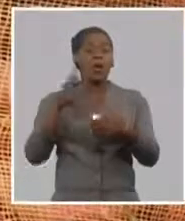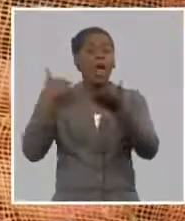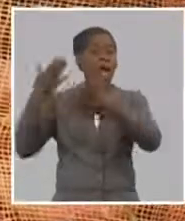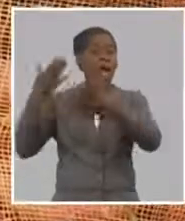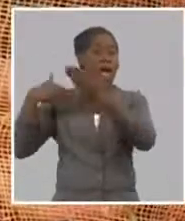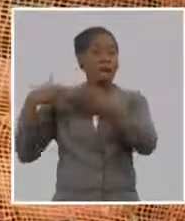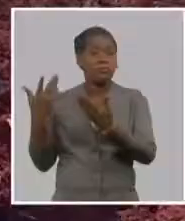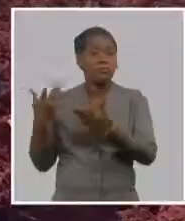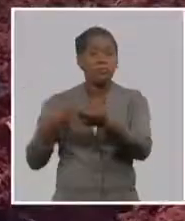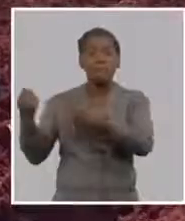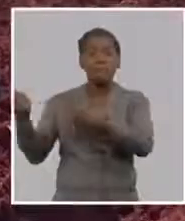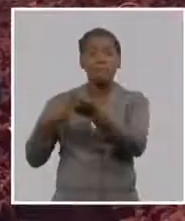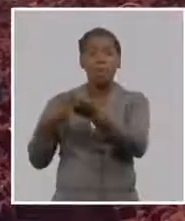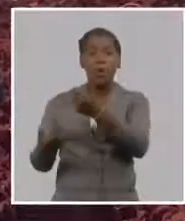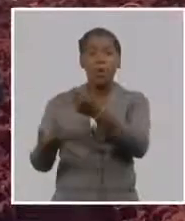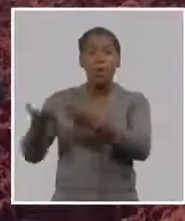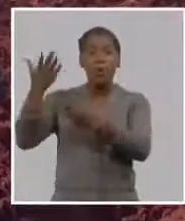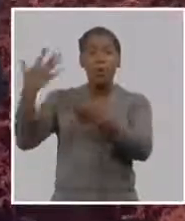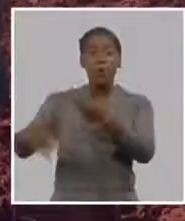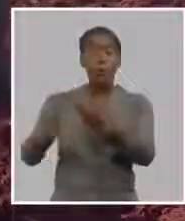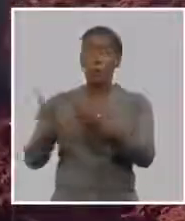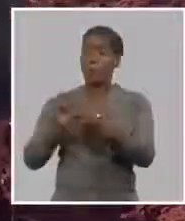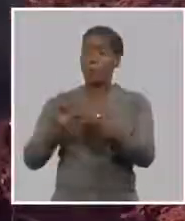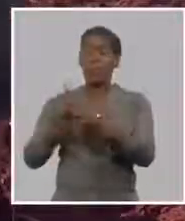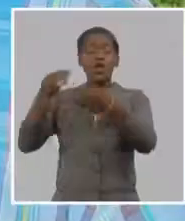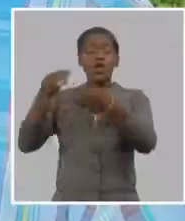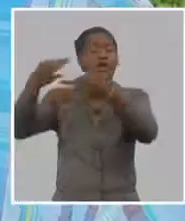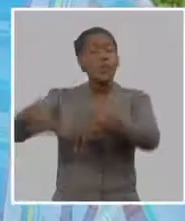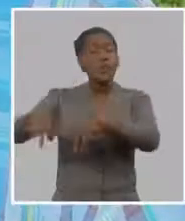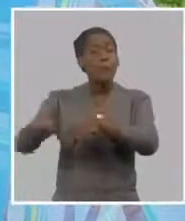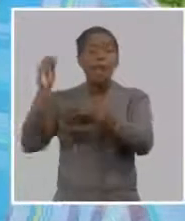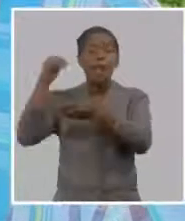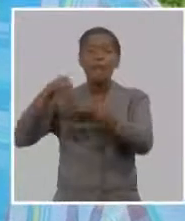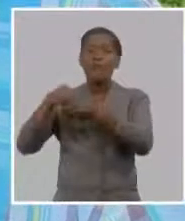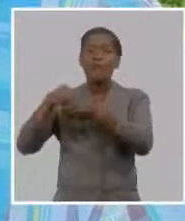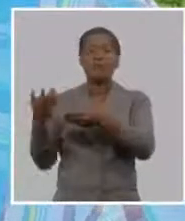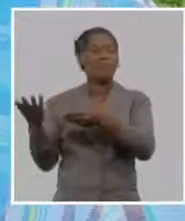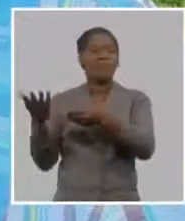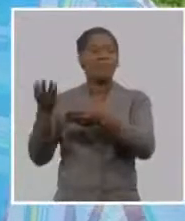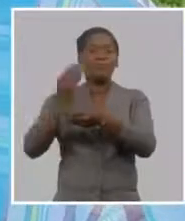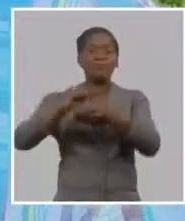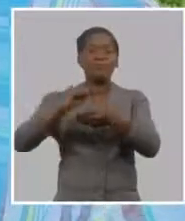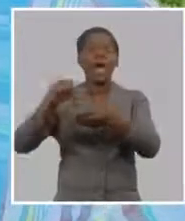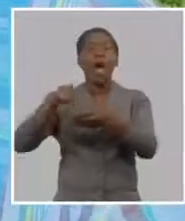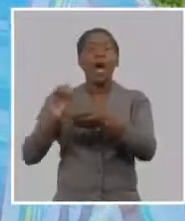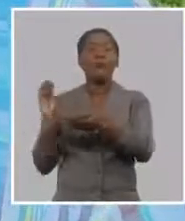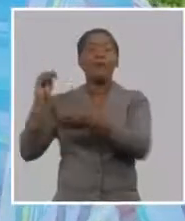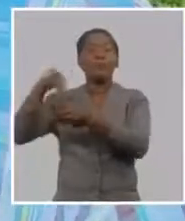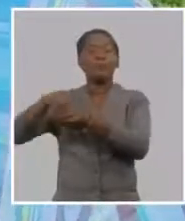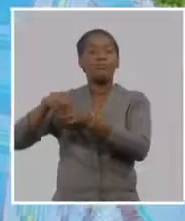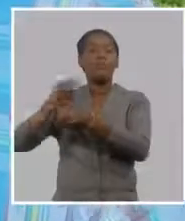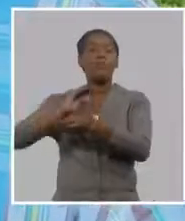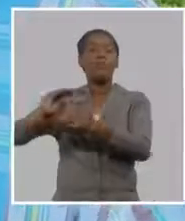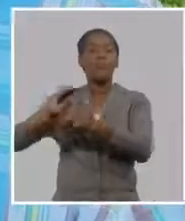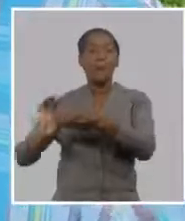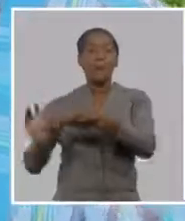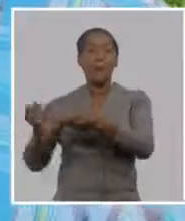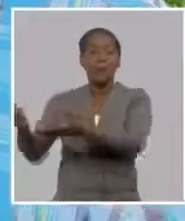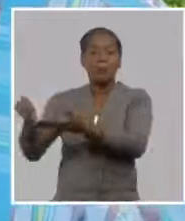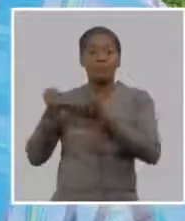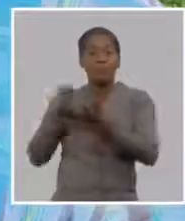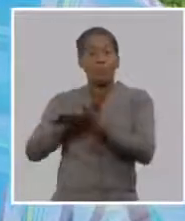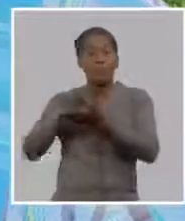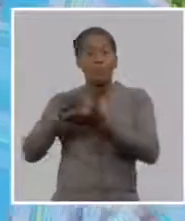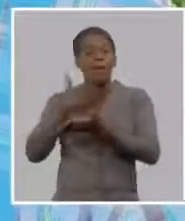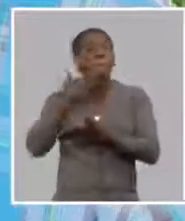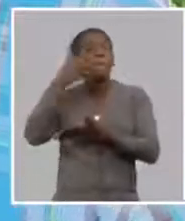estaba distante de la tarea de ordenamiento con el precio de algunos insumos pienso que ya esto es un respiro para los productores y que de verdad va a dar respuesta a los planteamientos